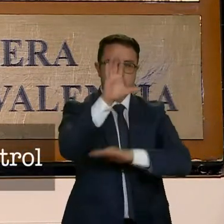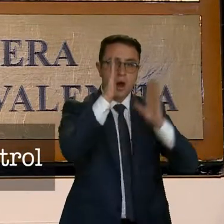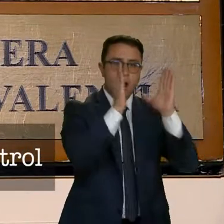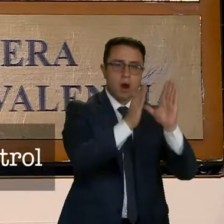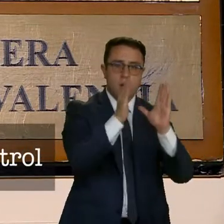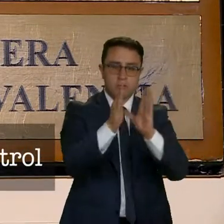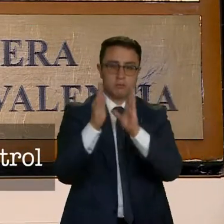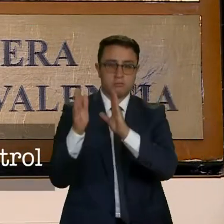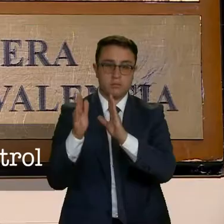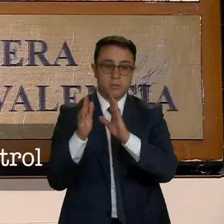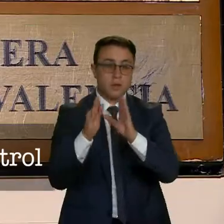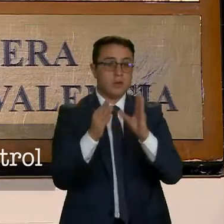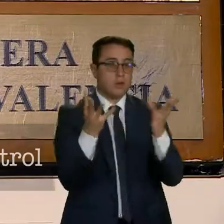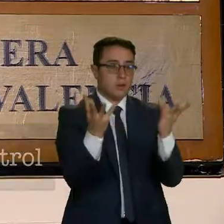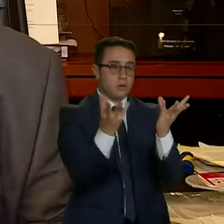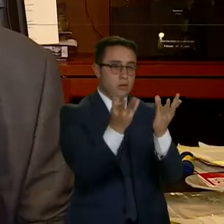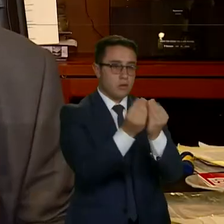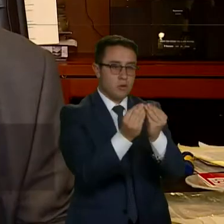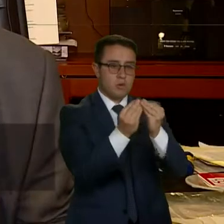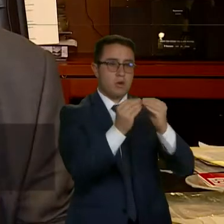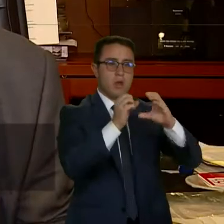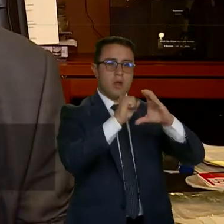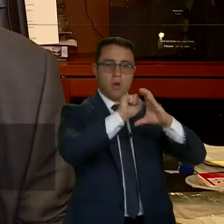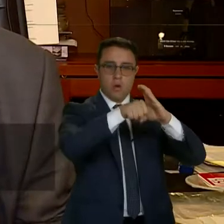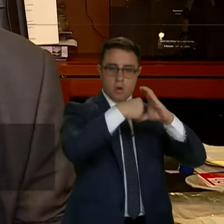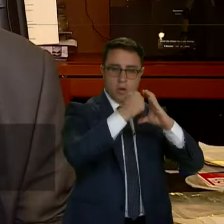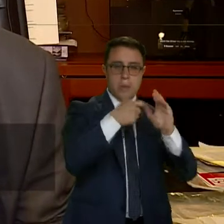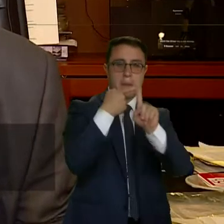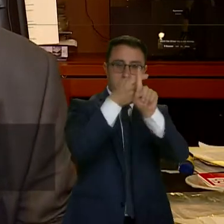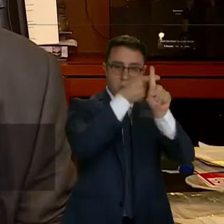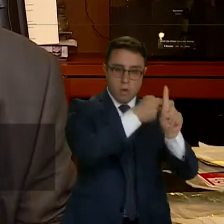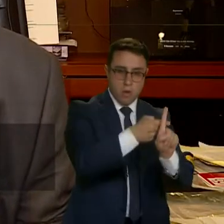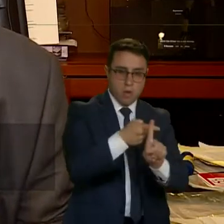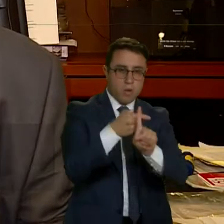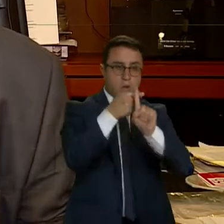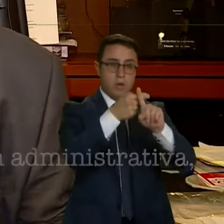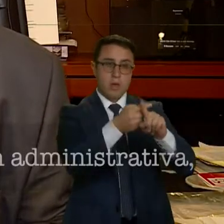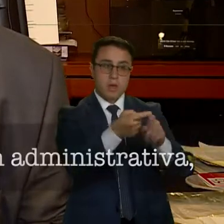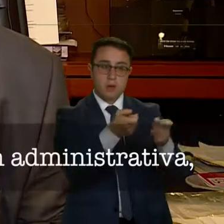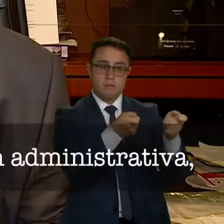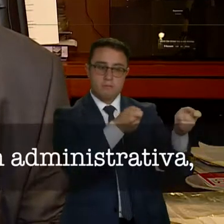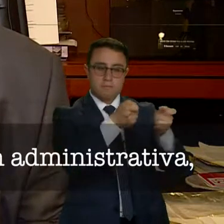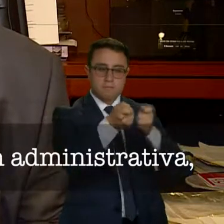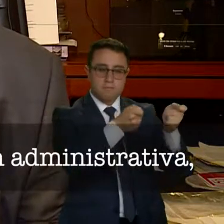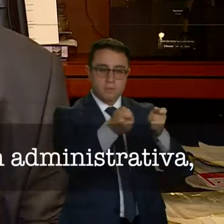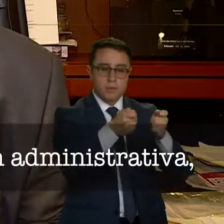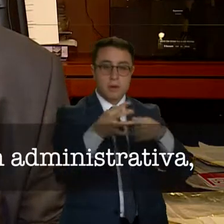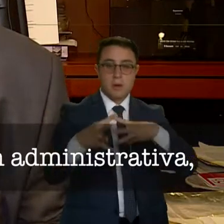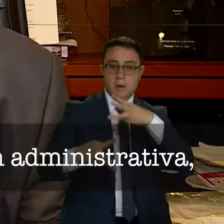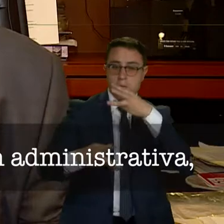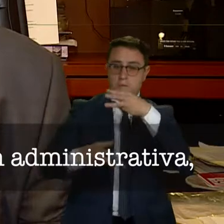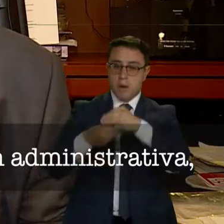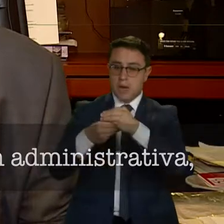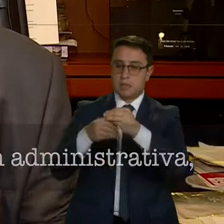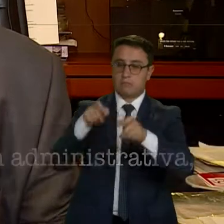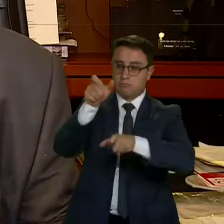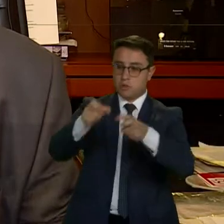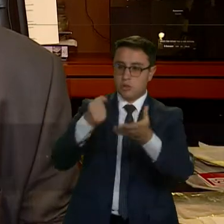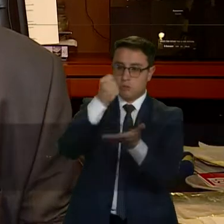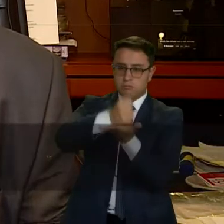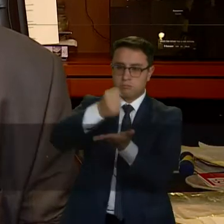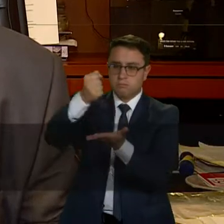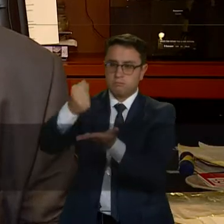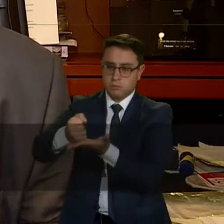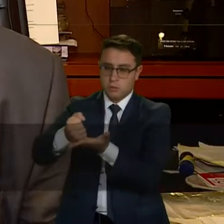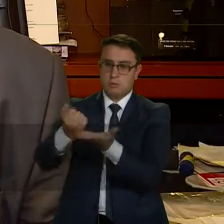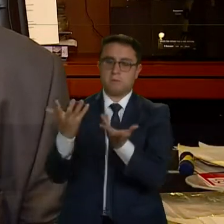reglamentos de los organismos de control, contraloría, procuraduría, normas generales sobre contratación administrativa,